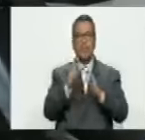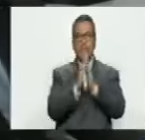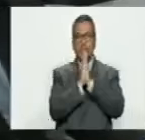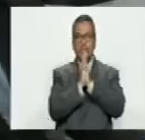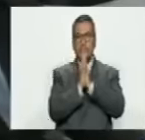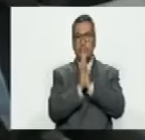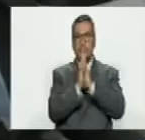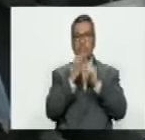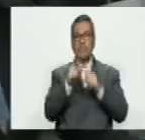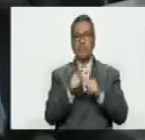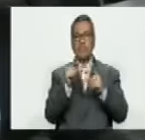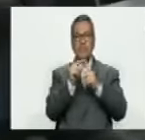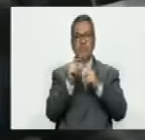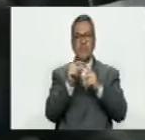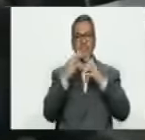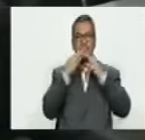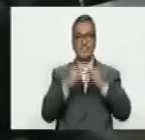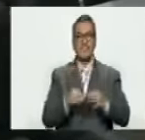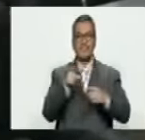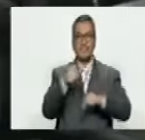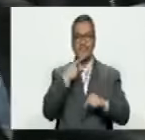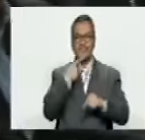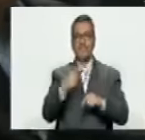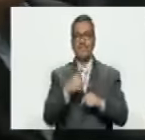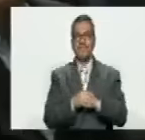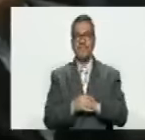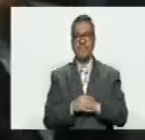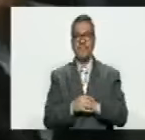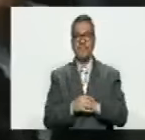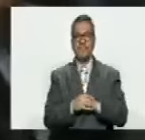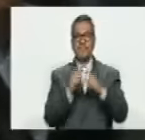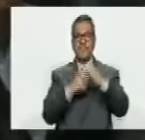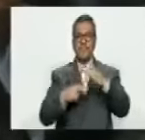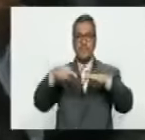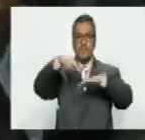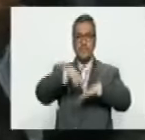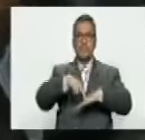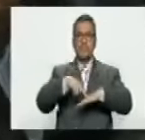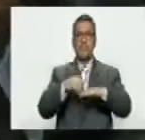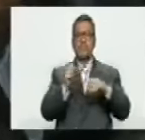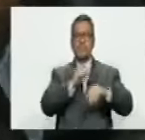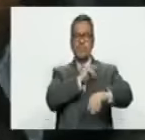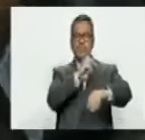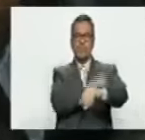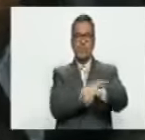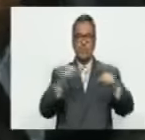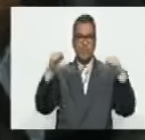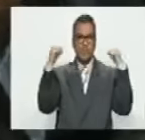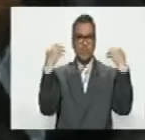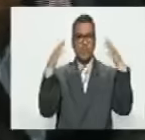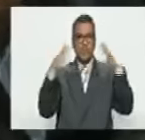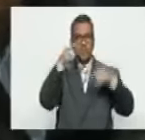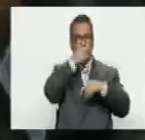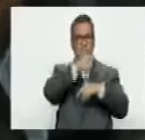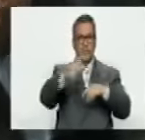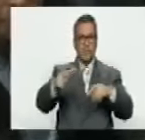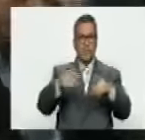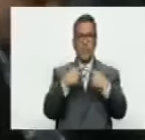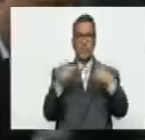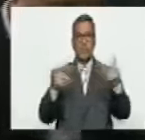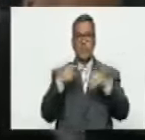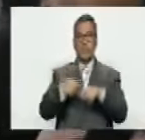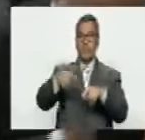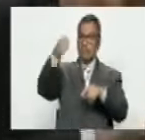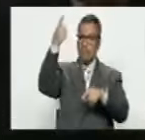favor, palabra cierta, dicen por ahí, nos levantemos para darle un aplauso al valiente pueblo de Venezuela que ayer